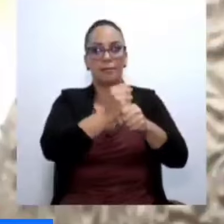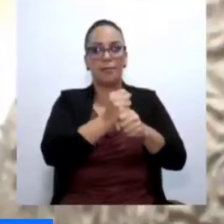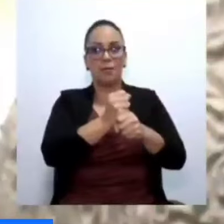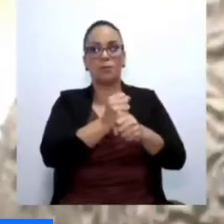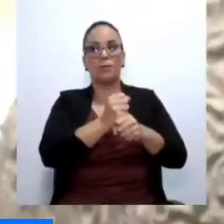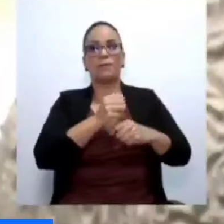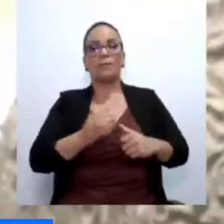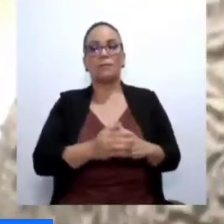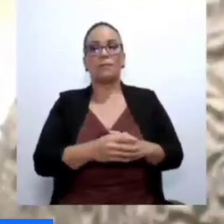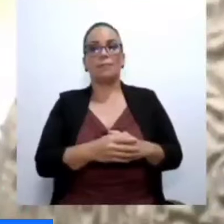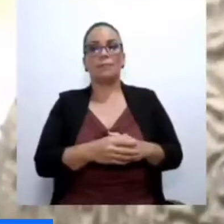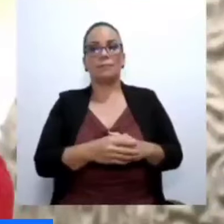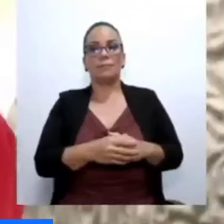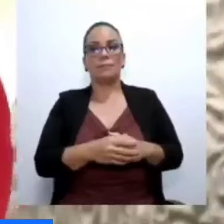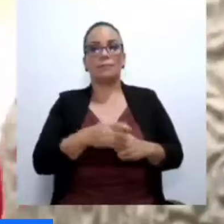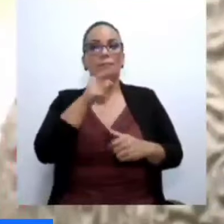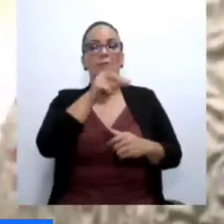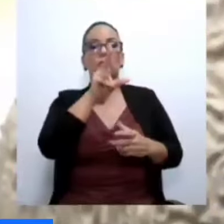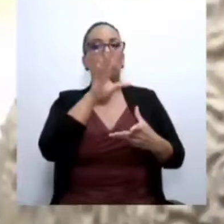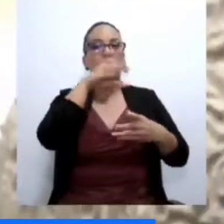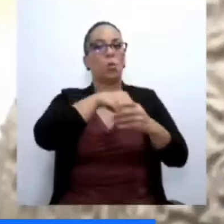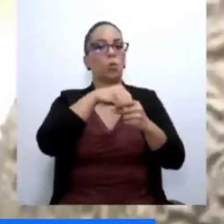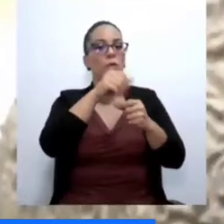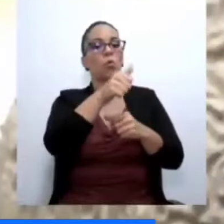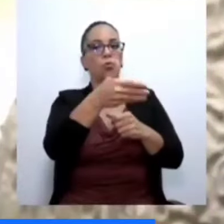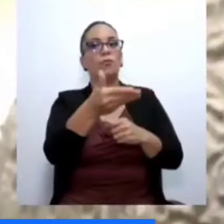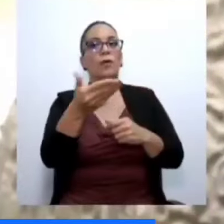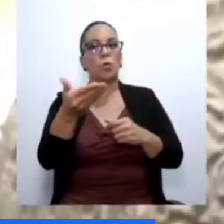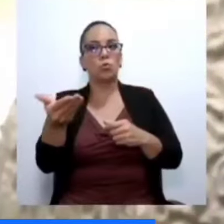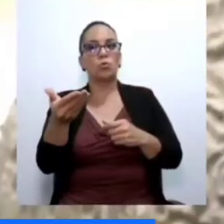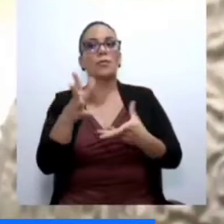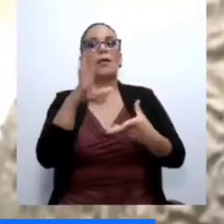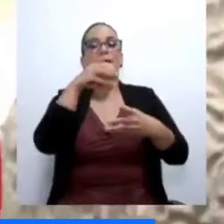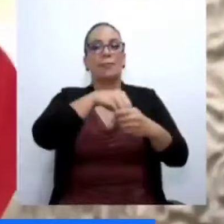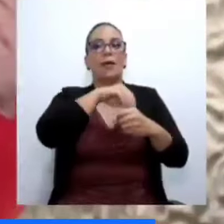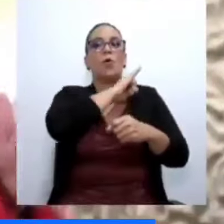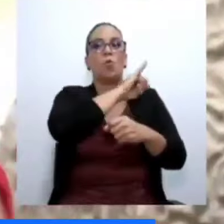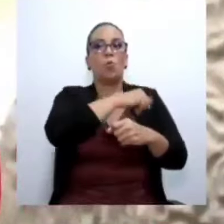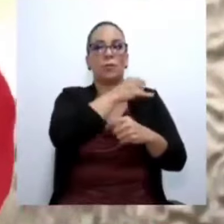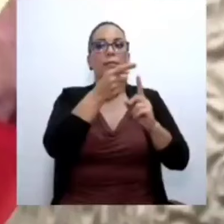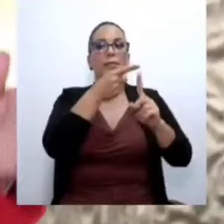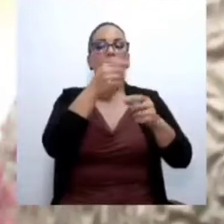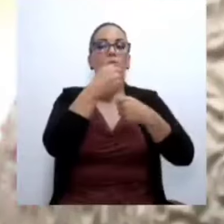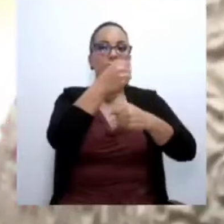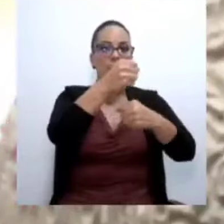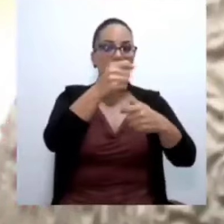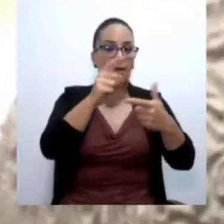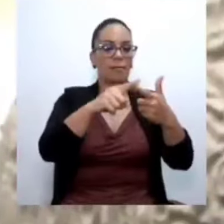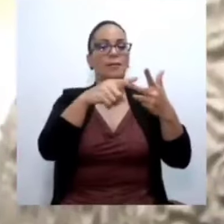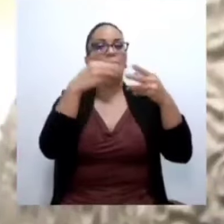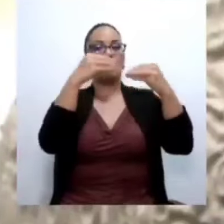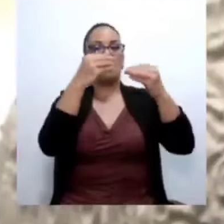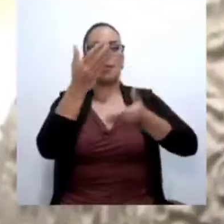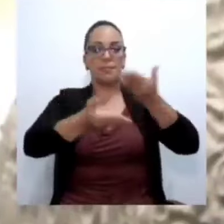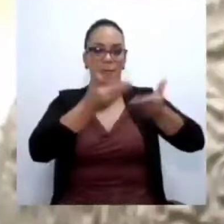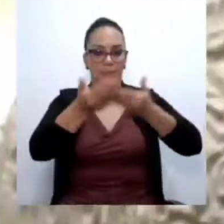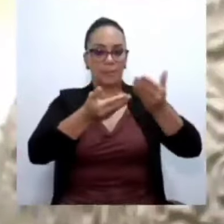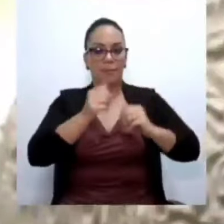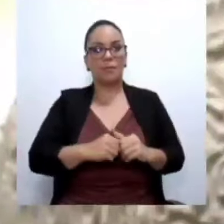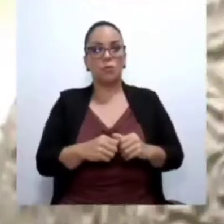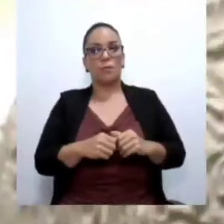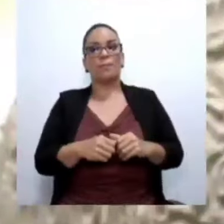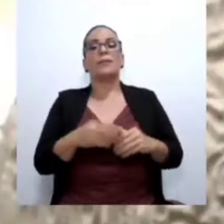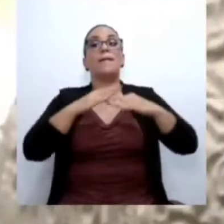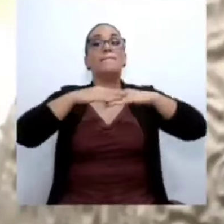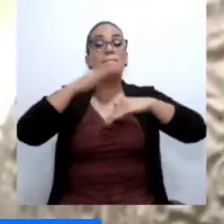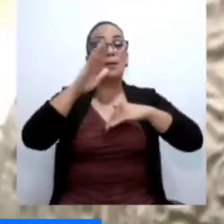¿verdad? Y esto no incluye los demás recursos que ingresan a las juntas de las municipalidades o de ventas de servicios. Más del